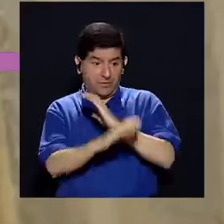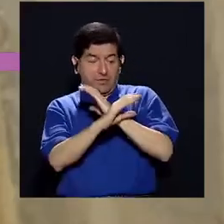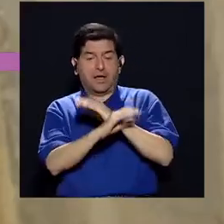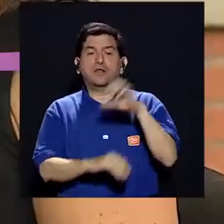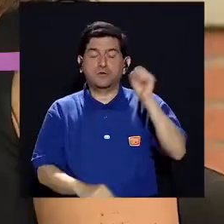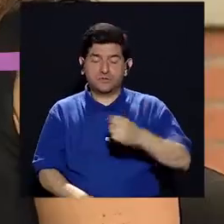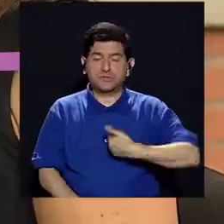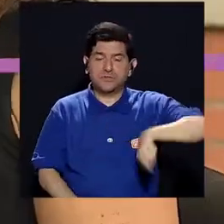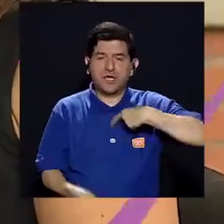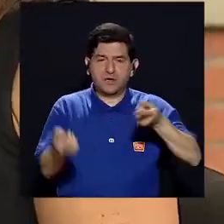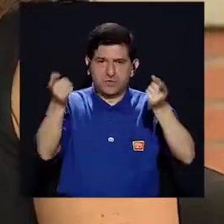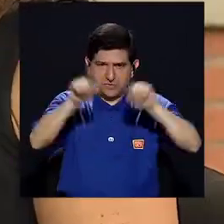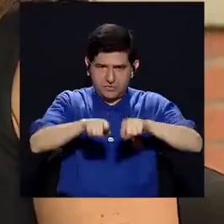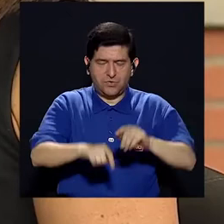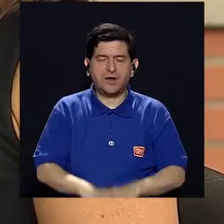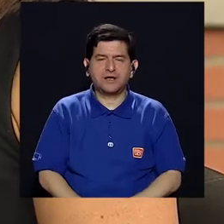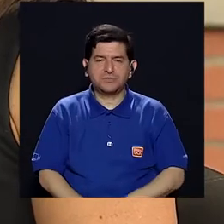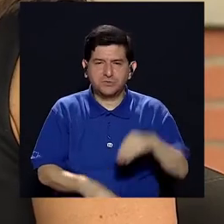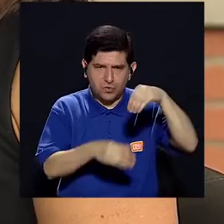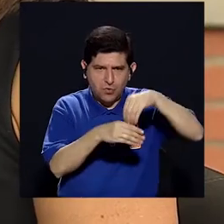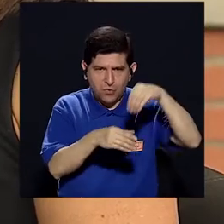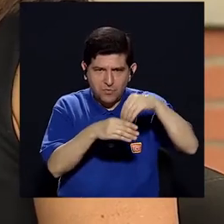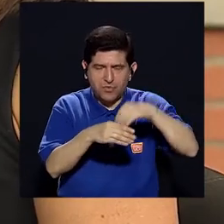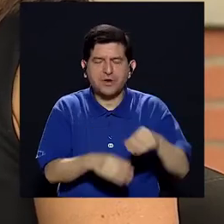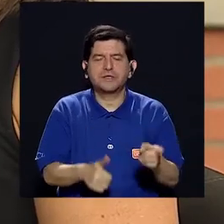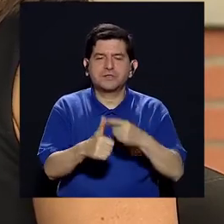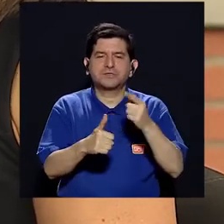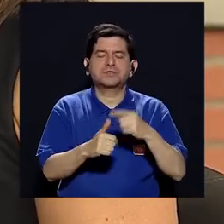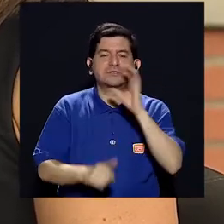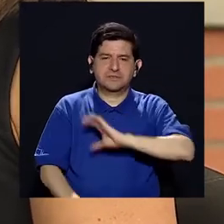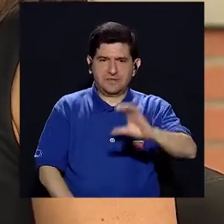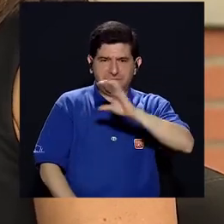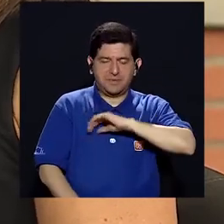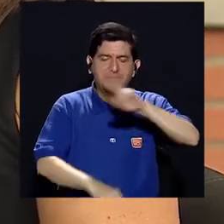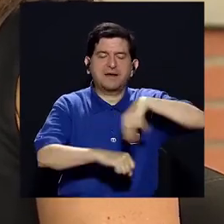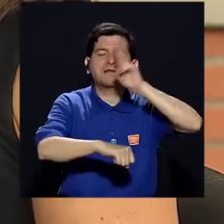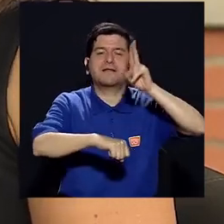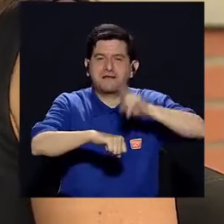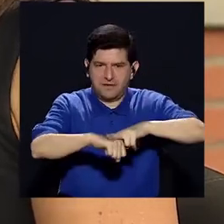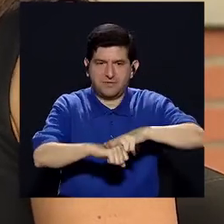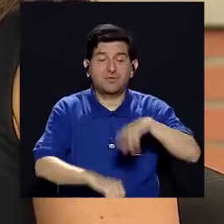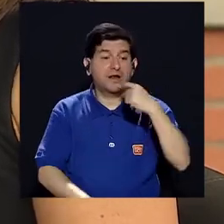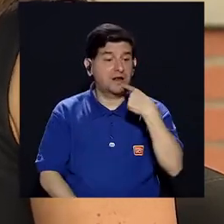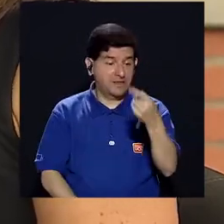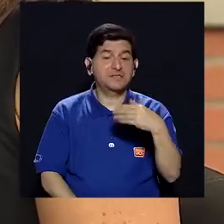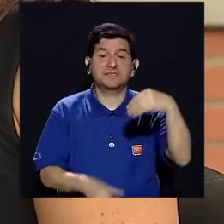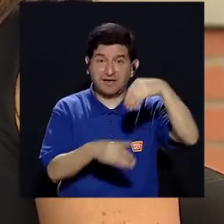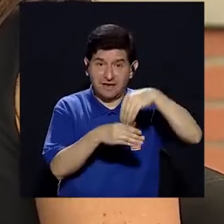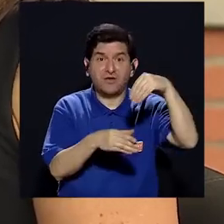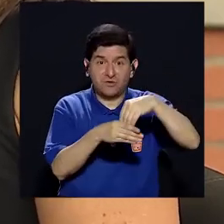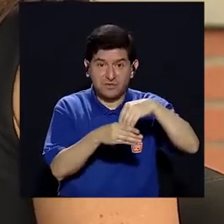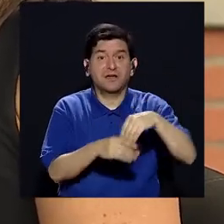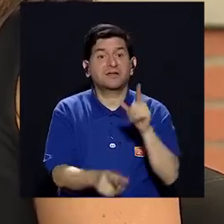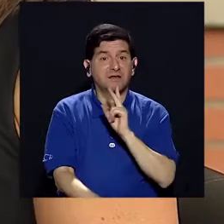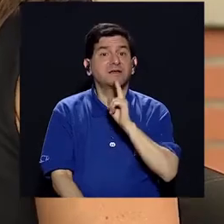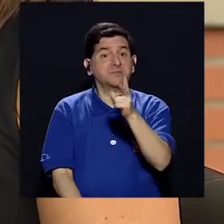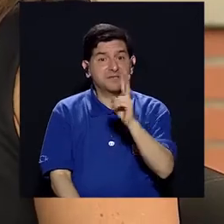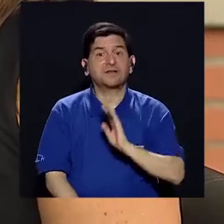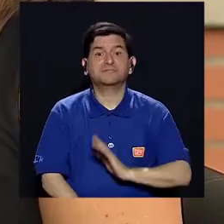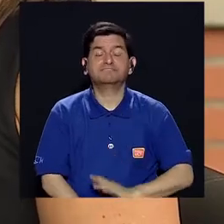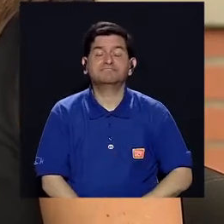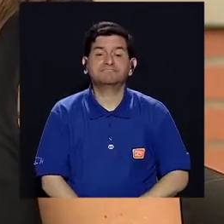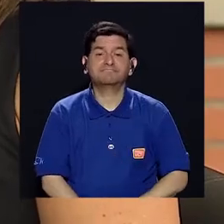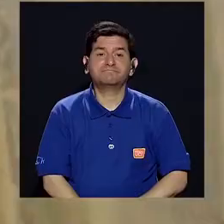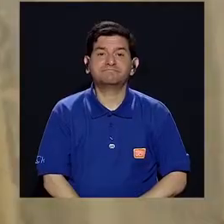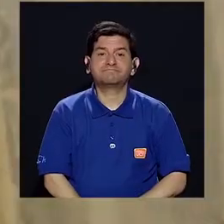entonces... Sí, en el caso nuestro de Tosh, los ingredientes que usamos son ingredientes de primera calidad, naturales y sí, se dice que trae arándanos es porque trae... ¿Son de verdad?